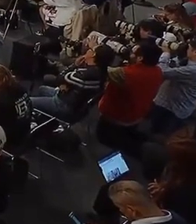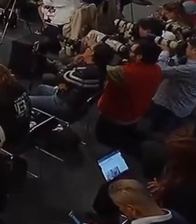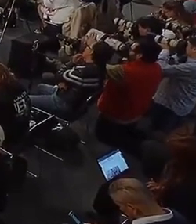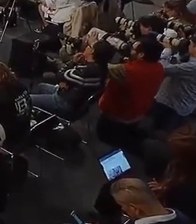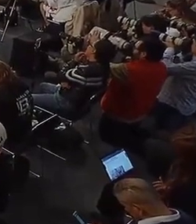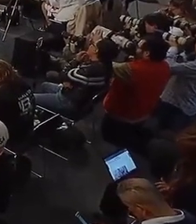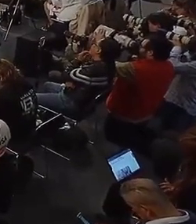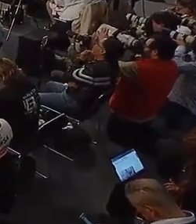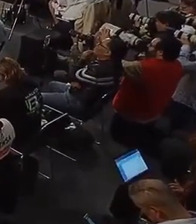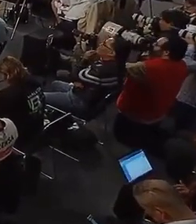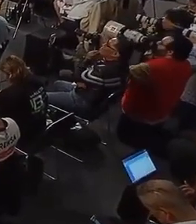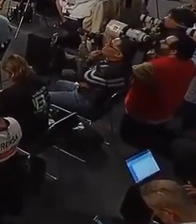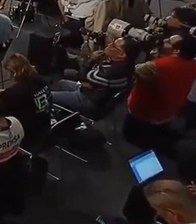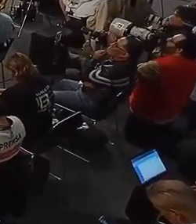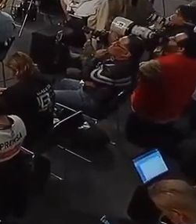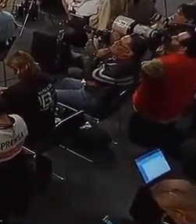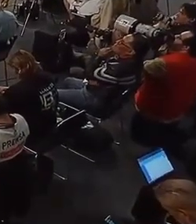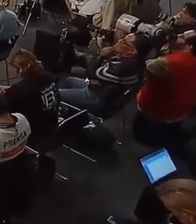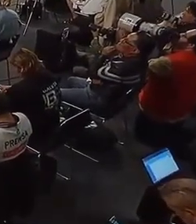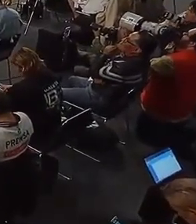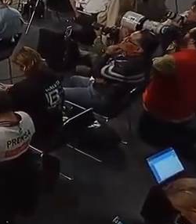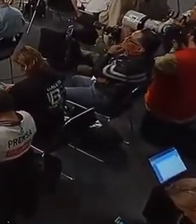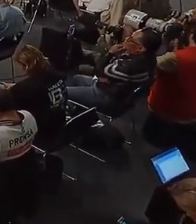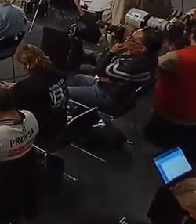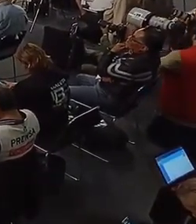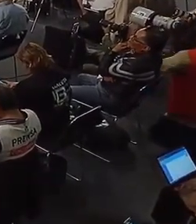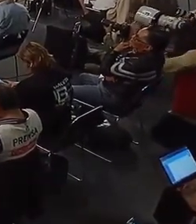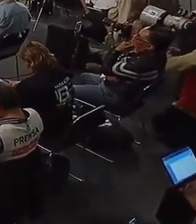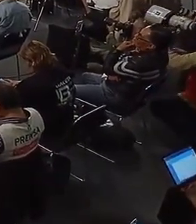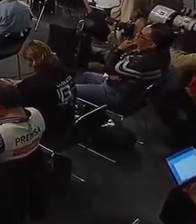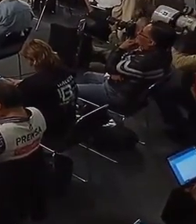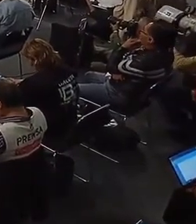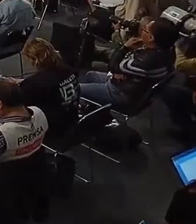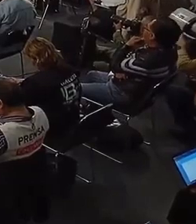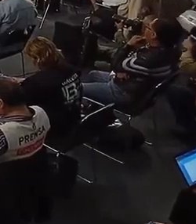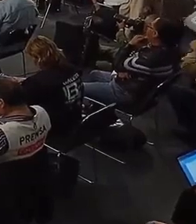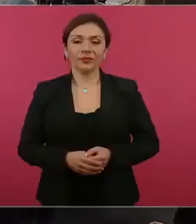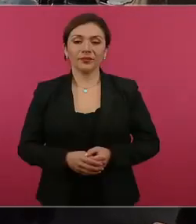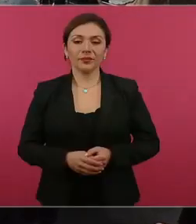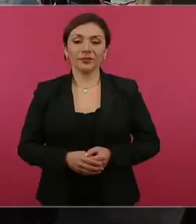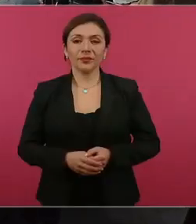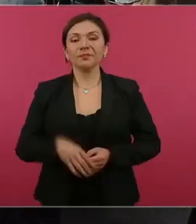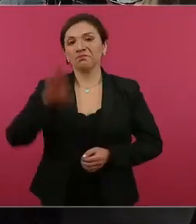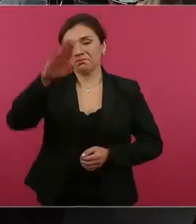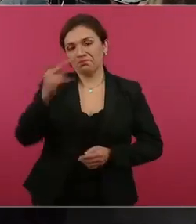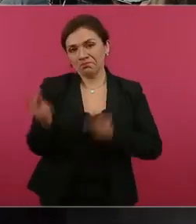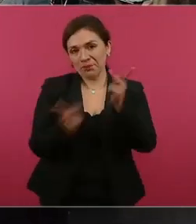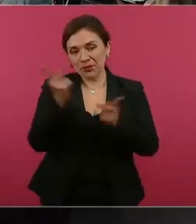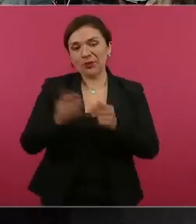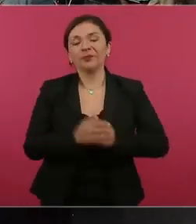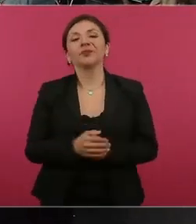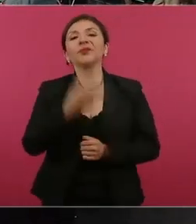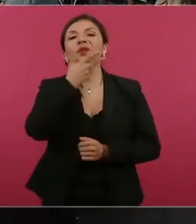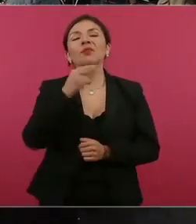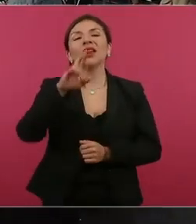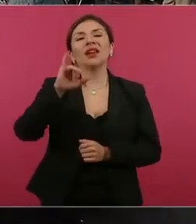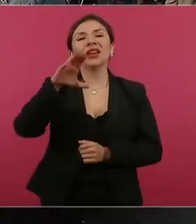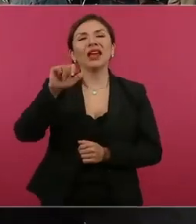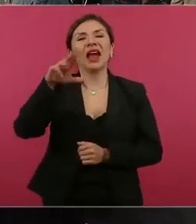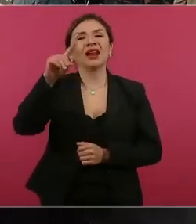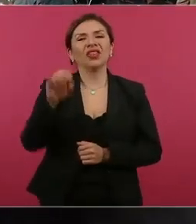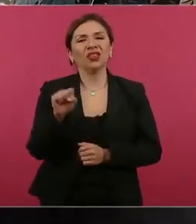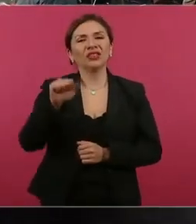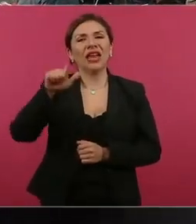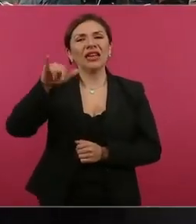Presidente, y sobre este tema, pues Ricardo Salinas Pliego ha insistido, sigue y sigue en las redes diciendo